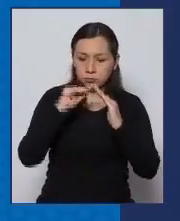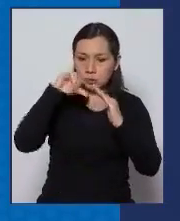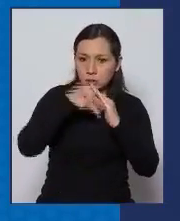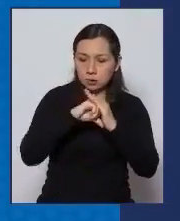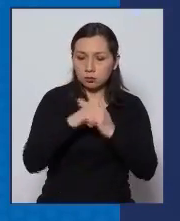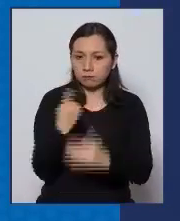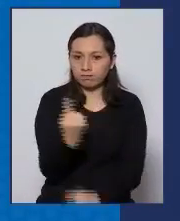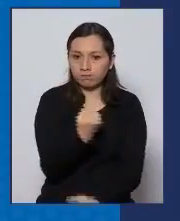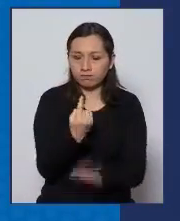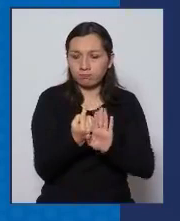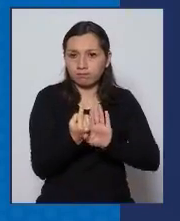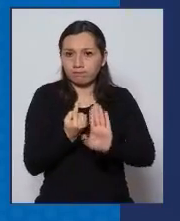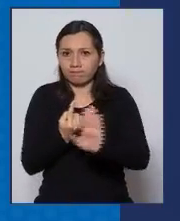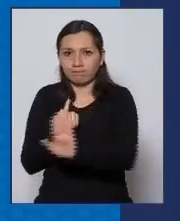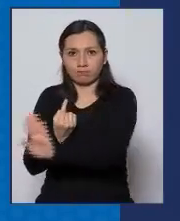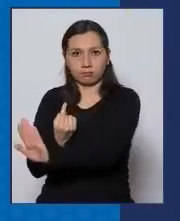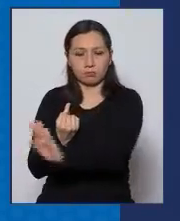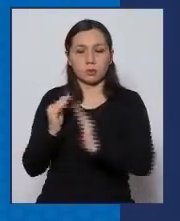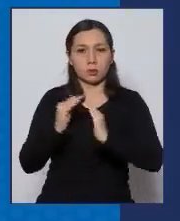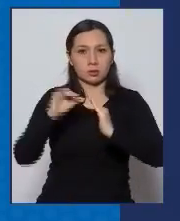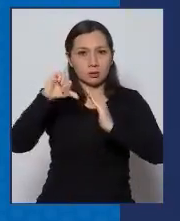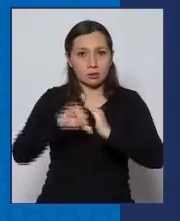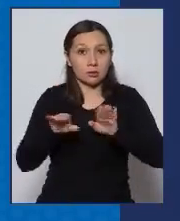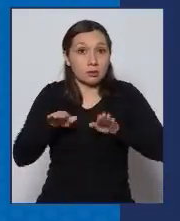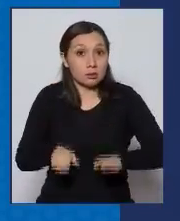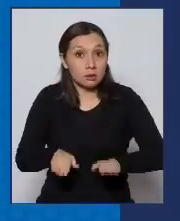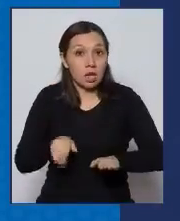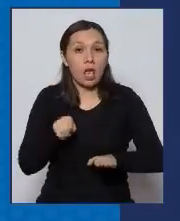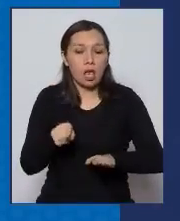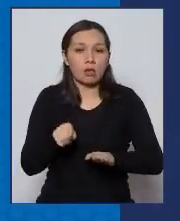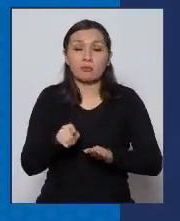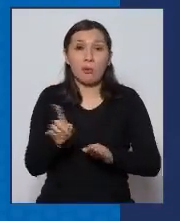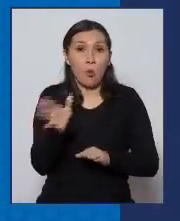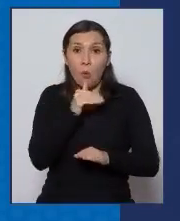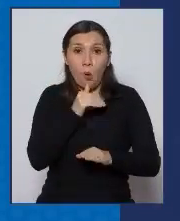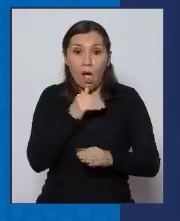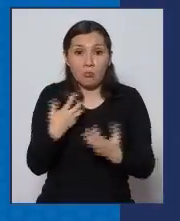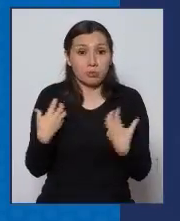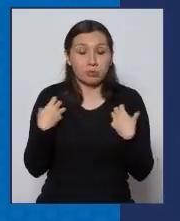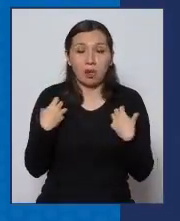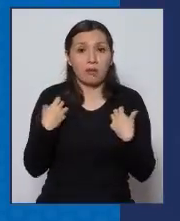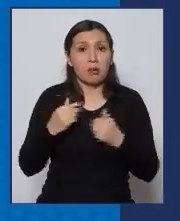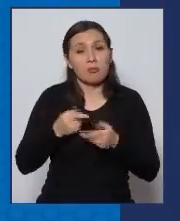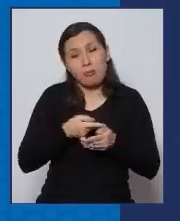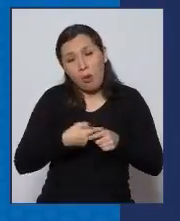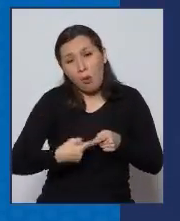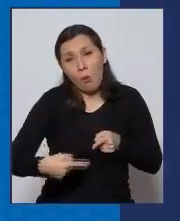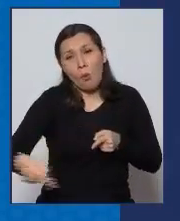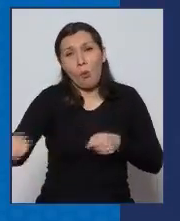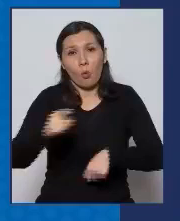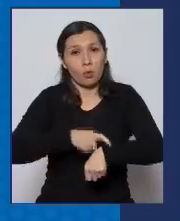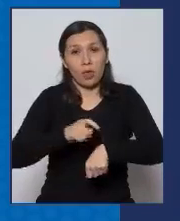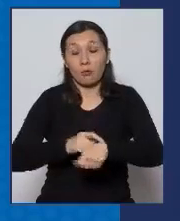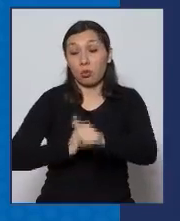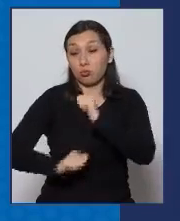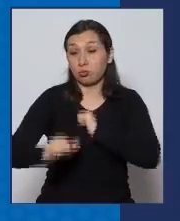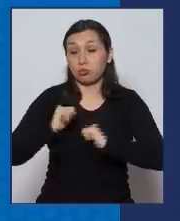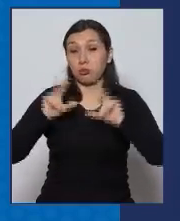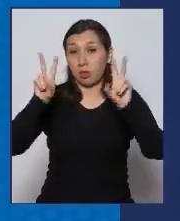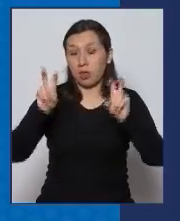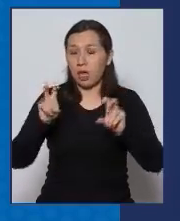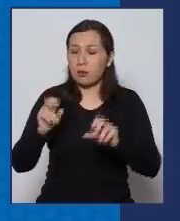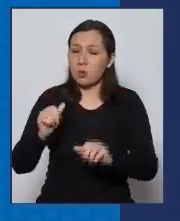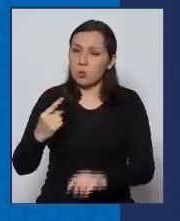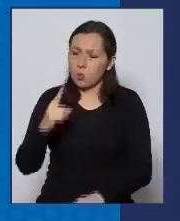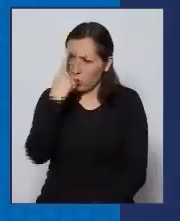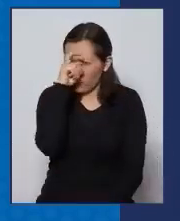medidas de aislamiento, cuarentena efectivamente esto se va a prolongar mucho tiempo y el sufrimiento asociado a una medida